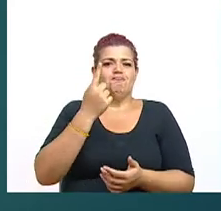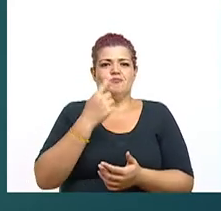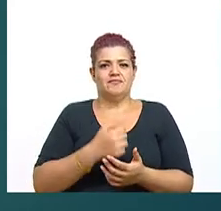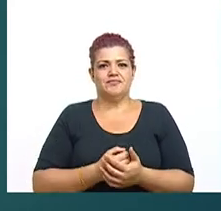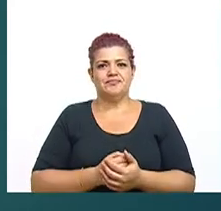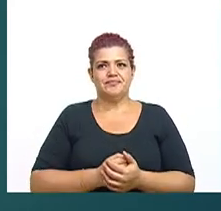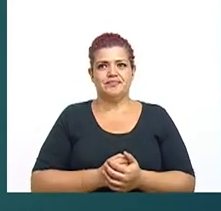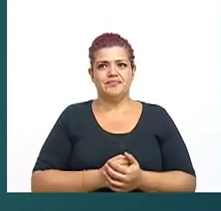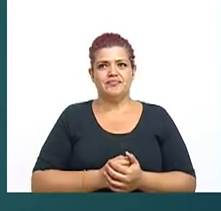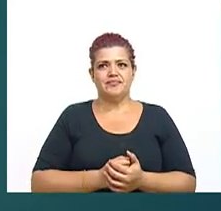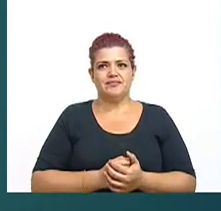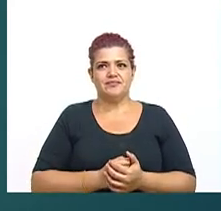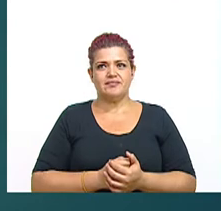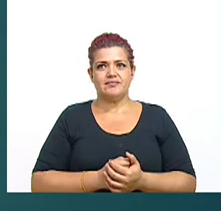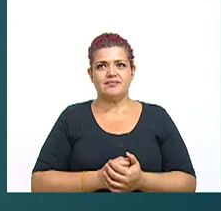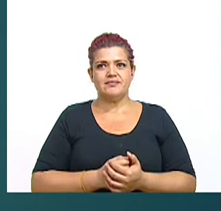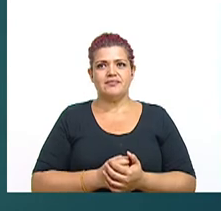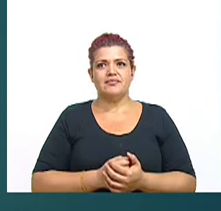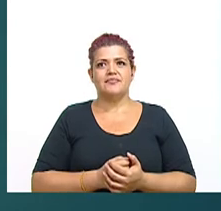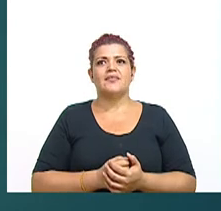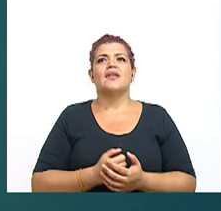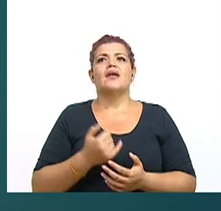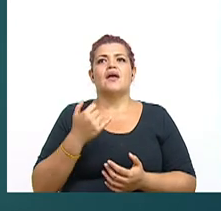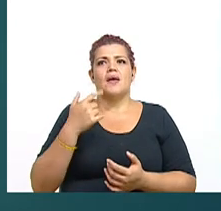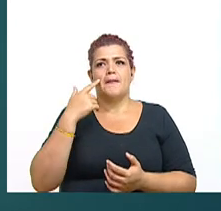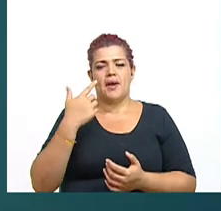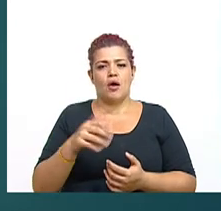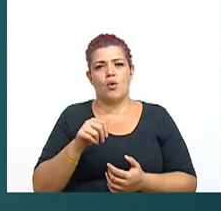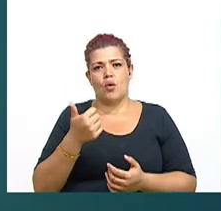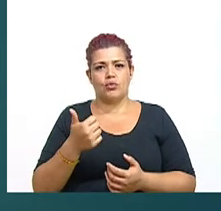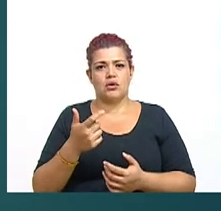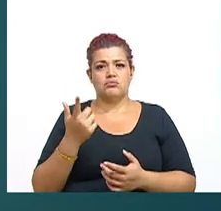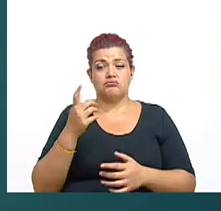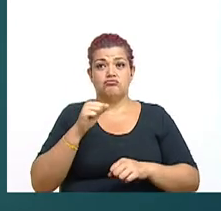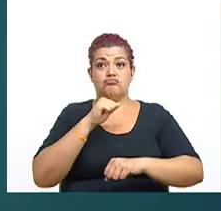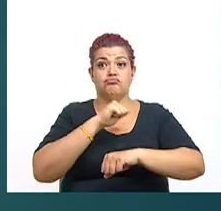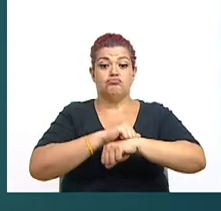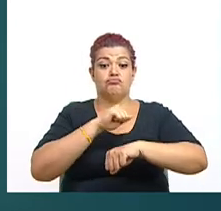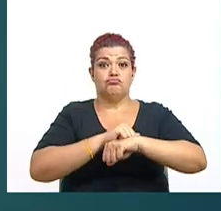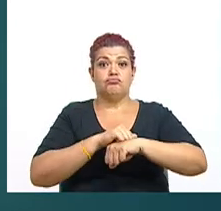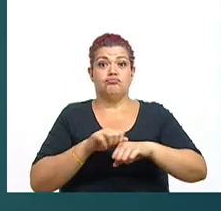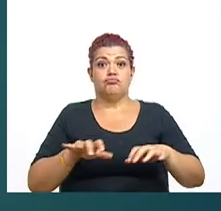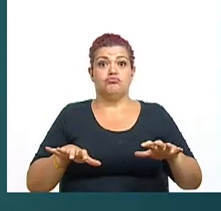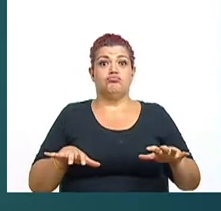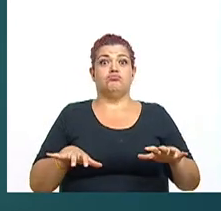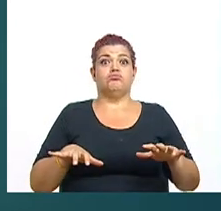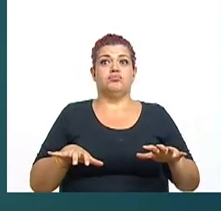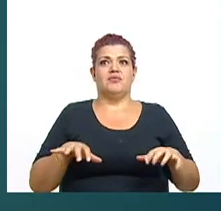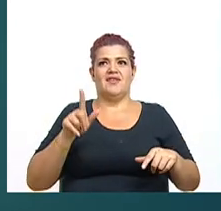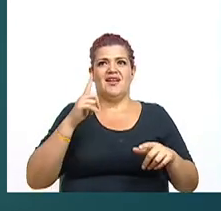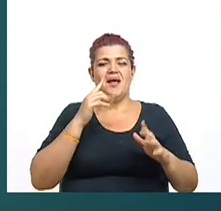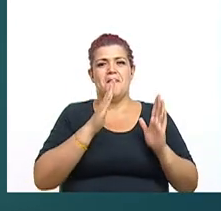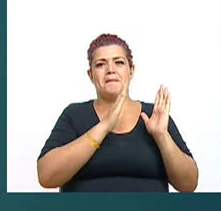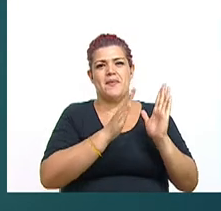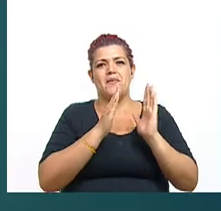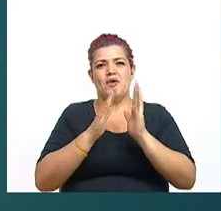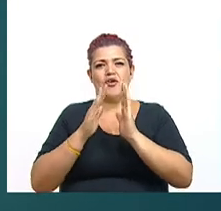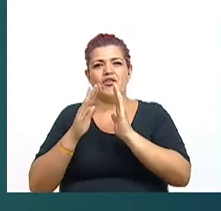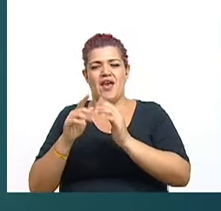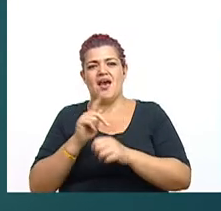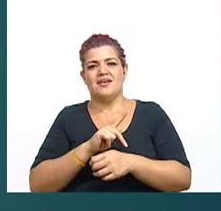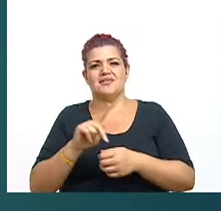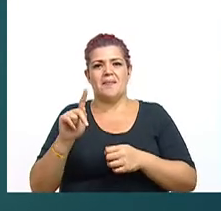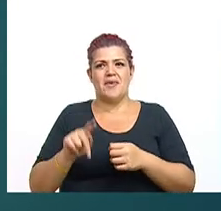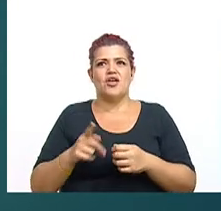Y además vamos a tener una fotografía un poquito más actual. La biblioteca del campus universitario de San